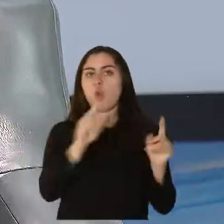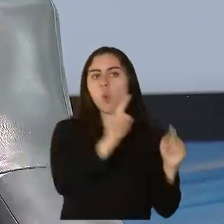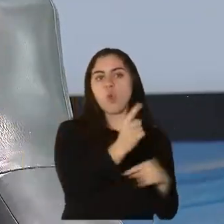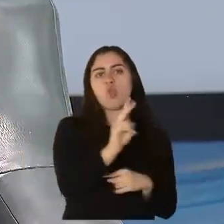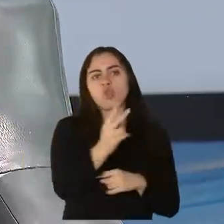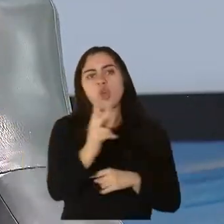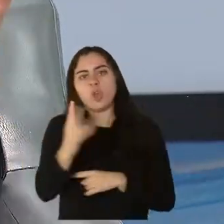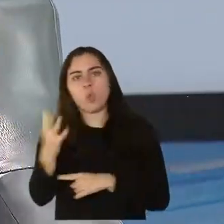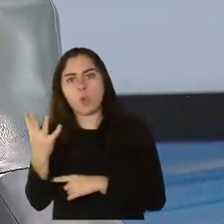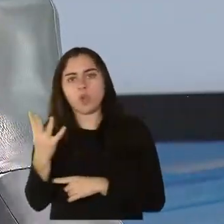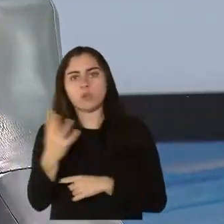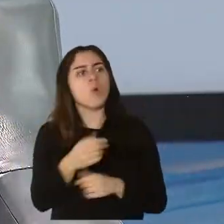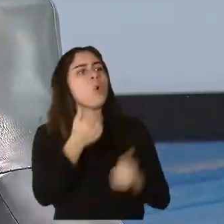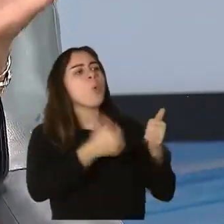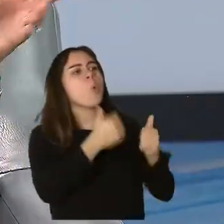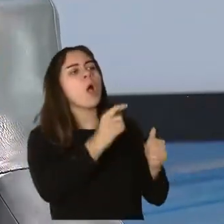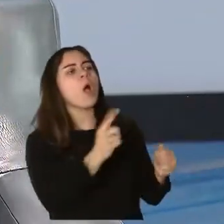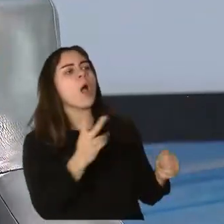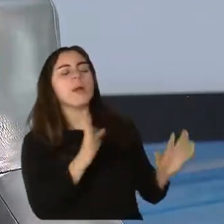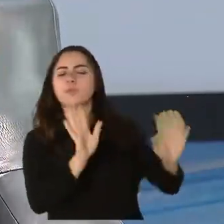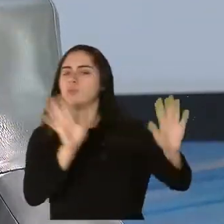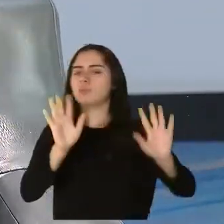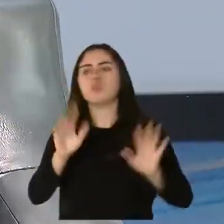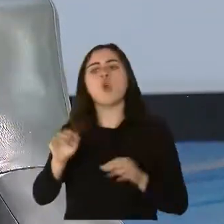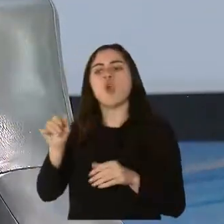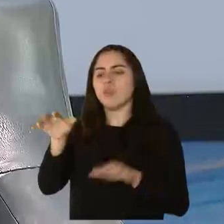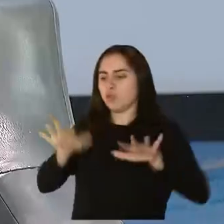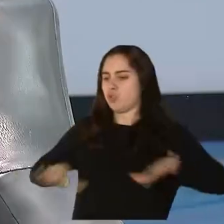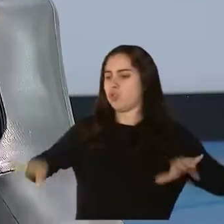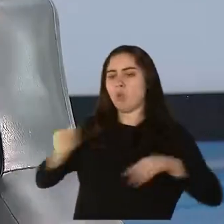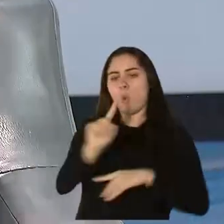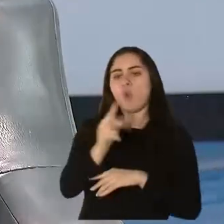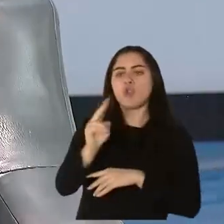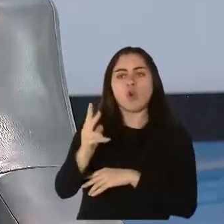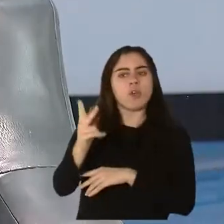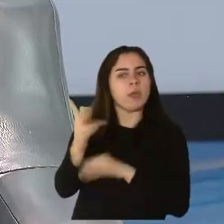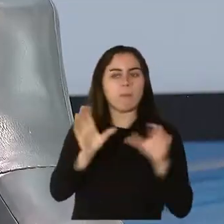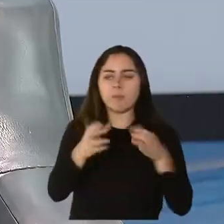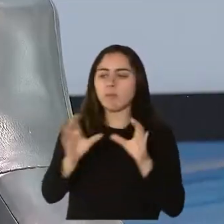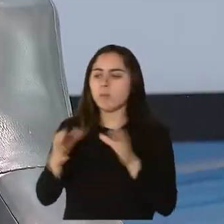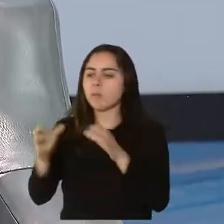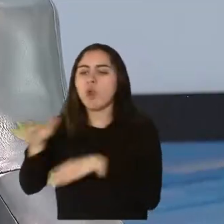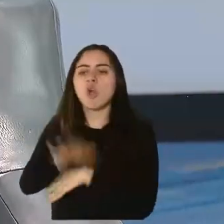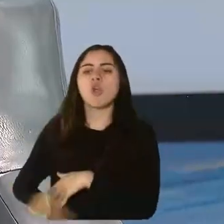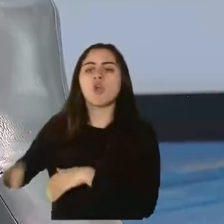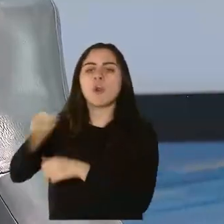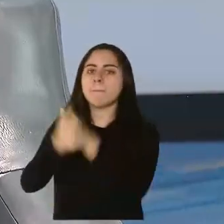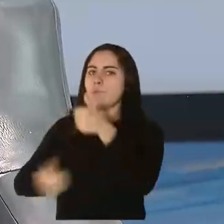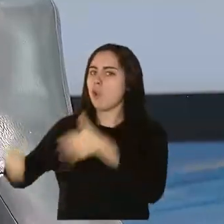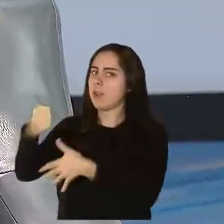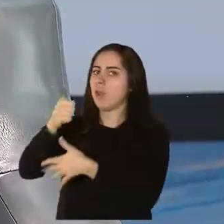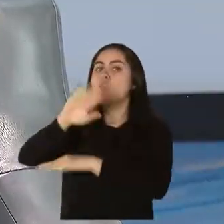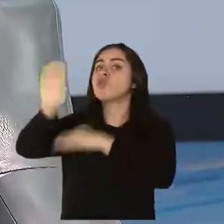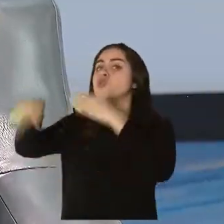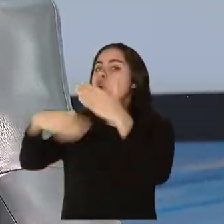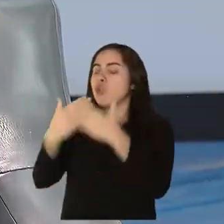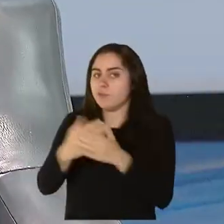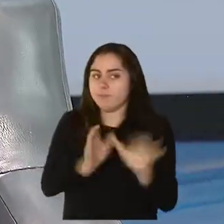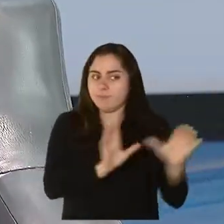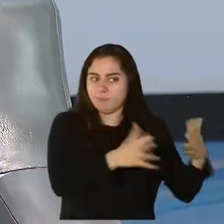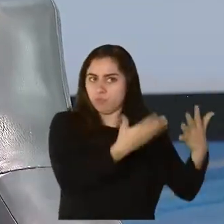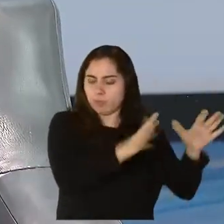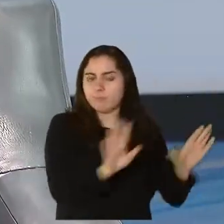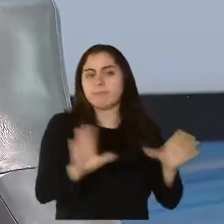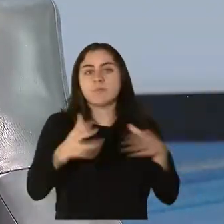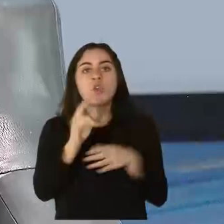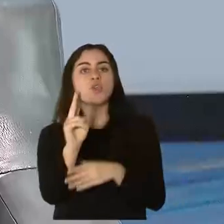sea, aquí no debe haber guerra de que si estoy en la A o en la B o en la C, toda es la fase prioritaria. La fase 2 lo que contempla es que yo voy a